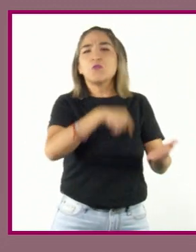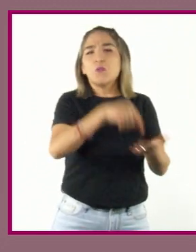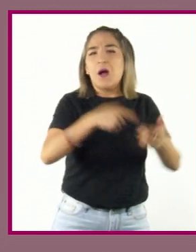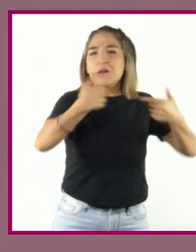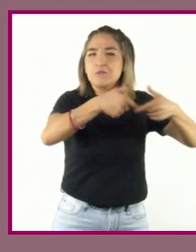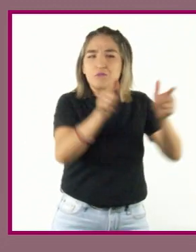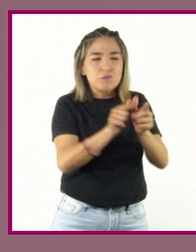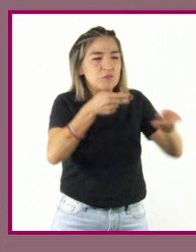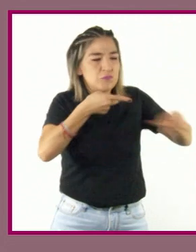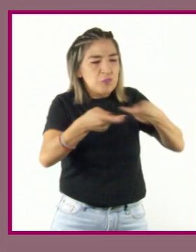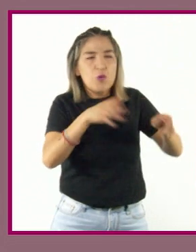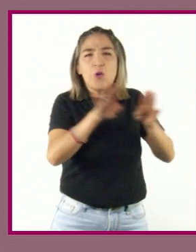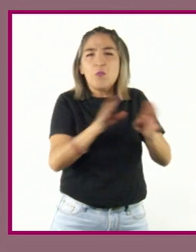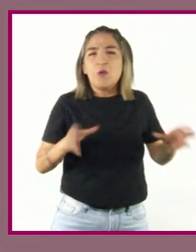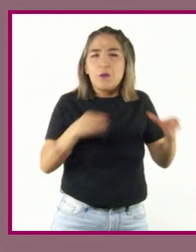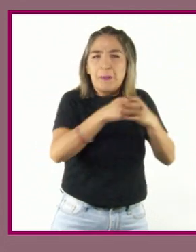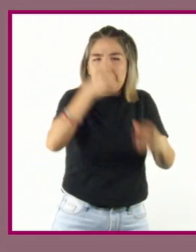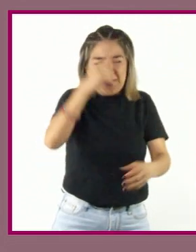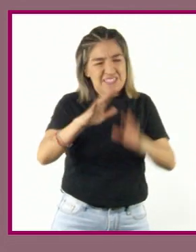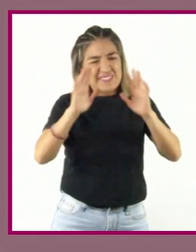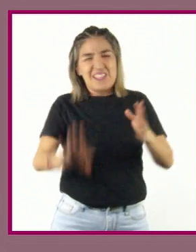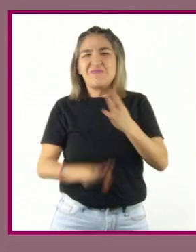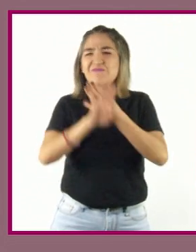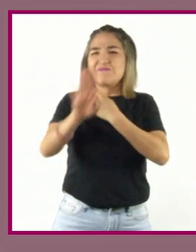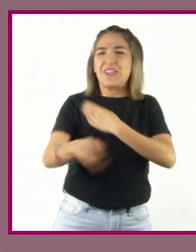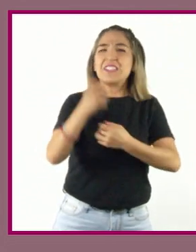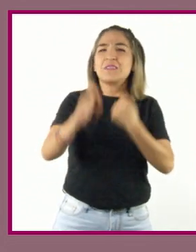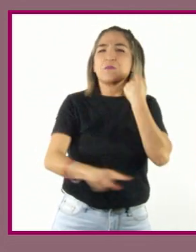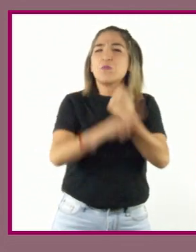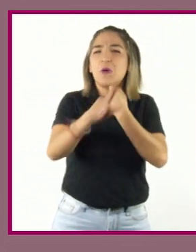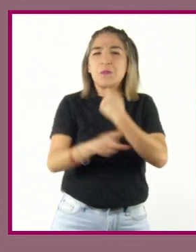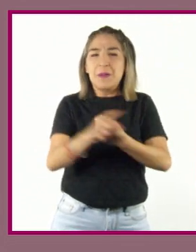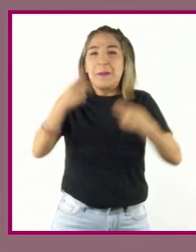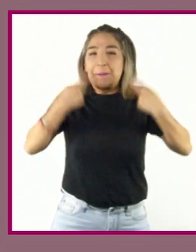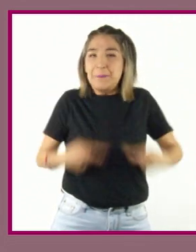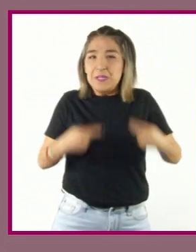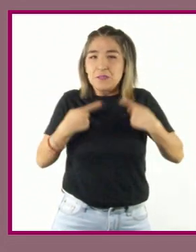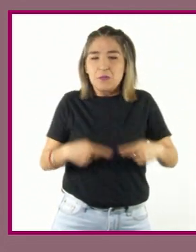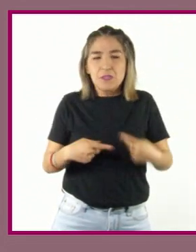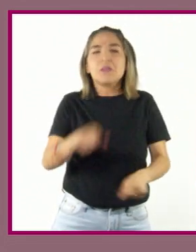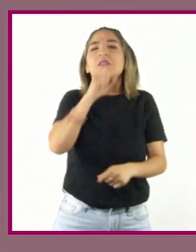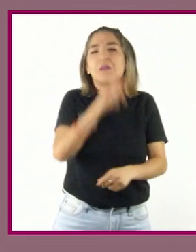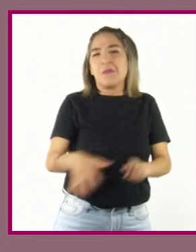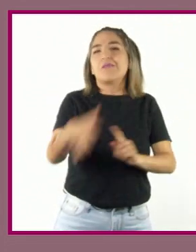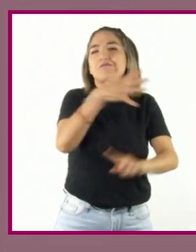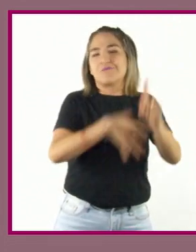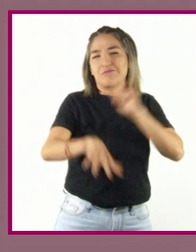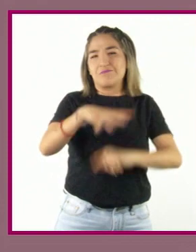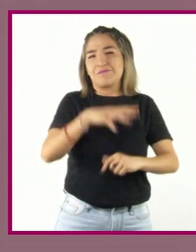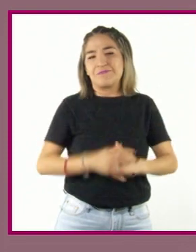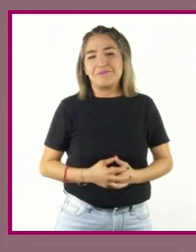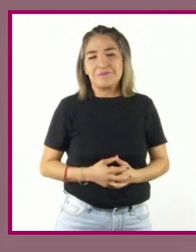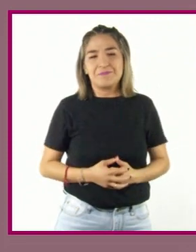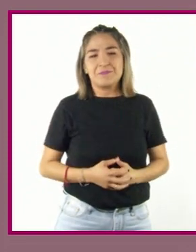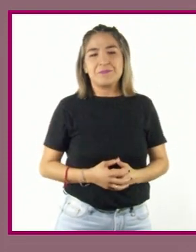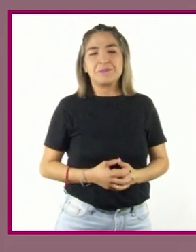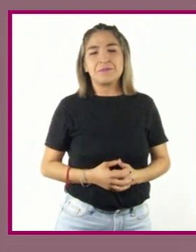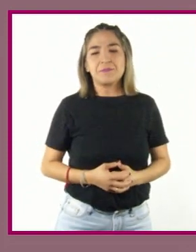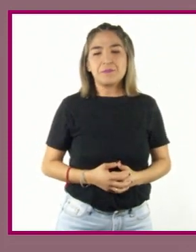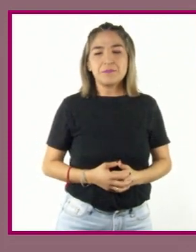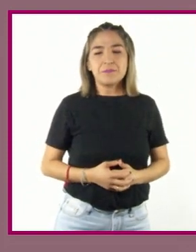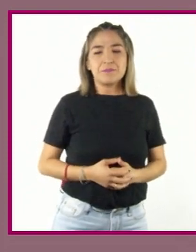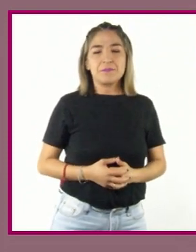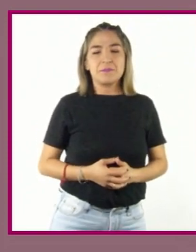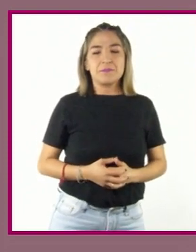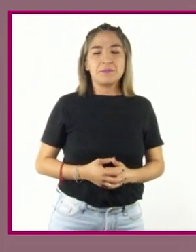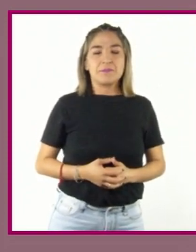que logró detener una situación nociva tanto para los habitantes como para el medio ambiente. Y